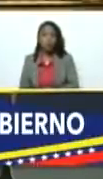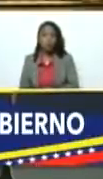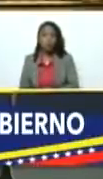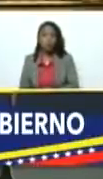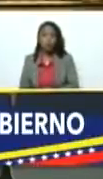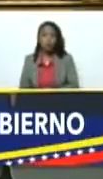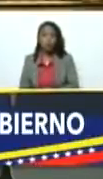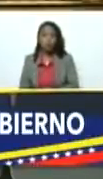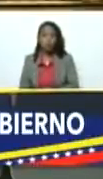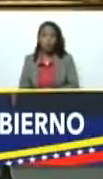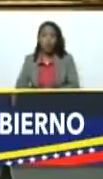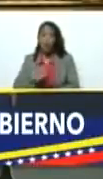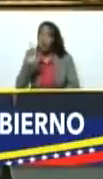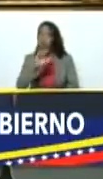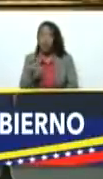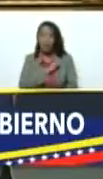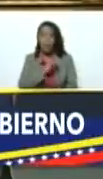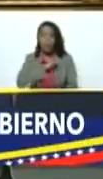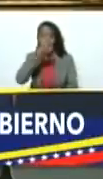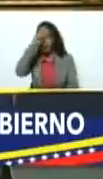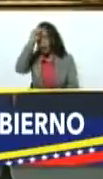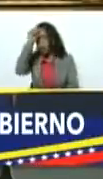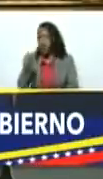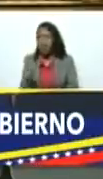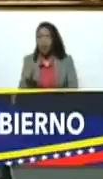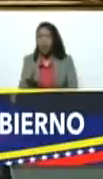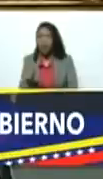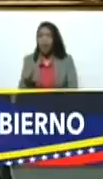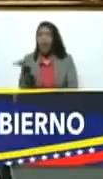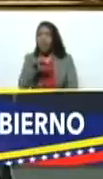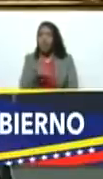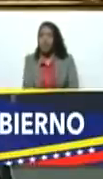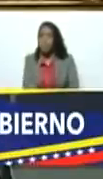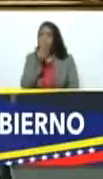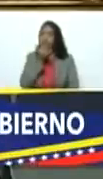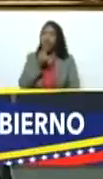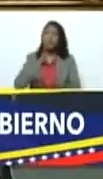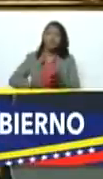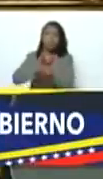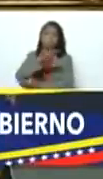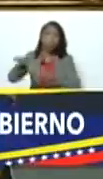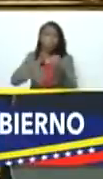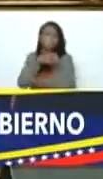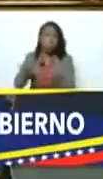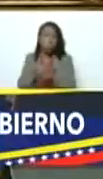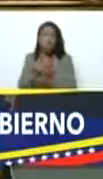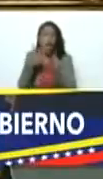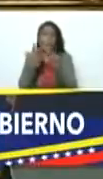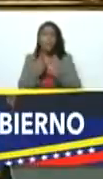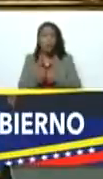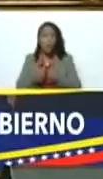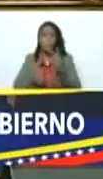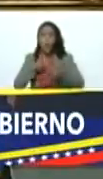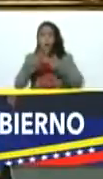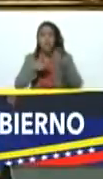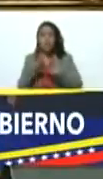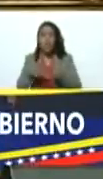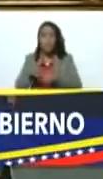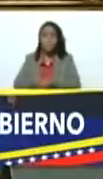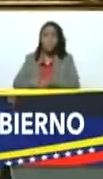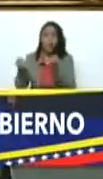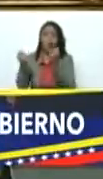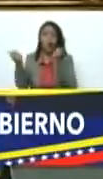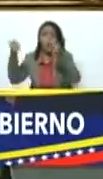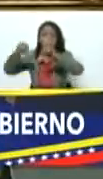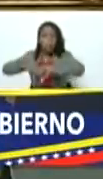no le tengamos miedo a reconocer donde ha habido un desastre administrativo y político y han quebrado una